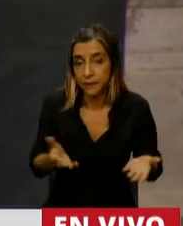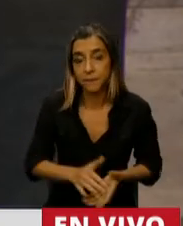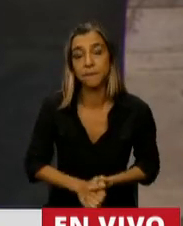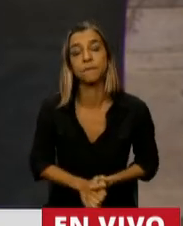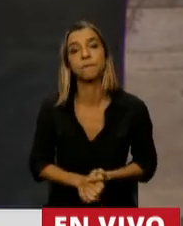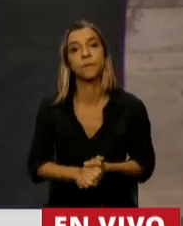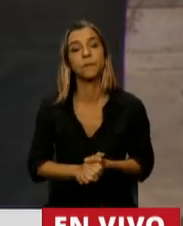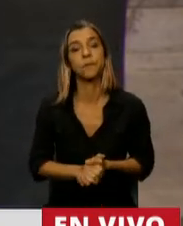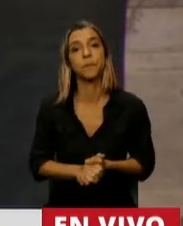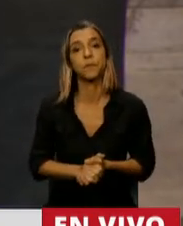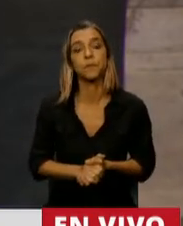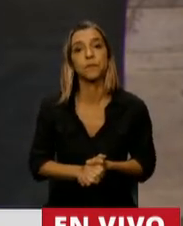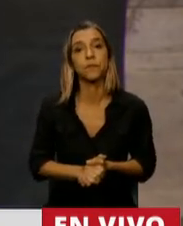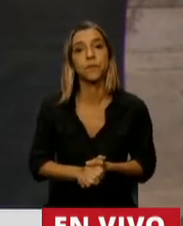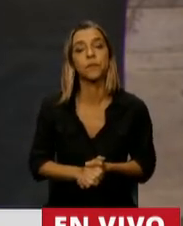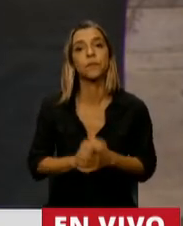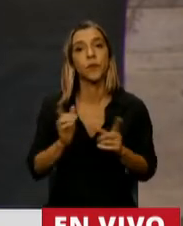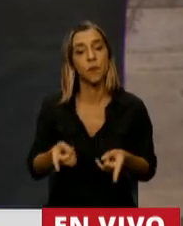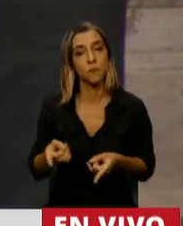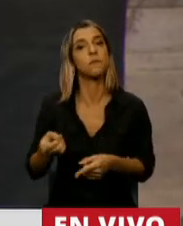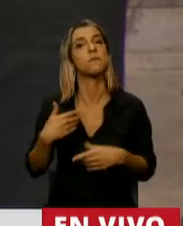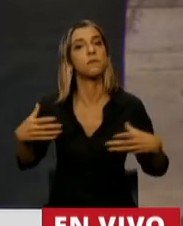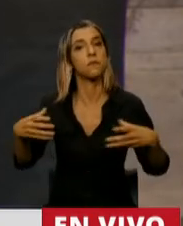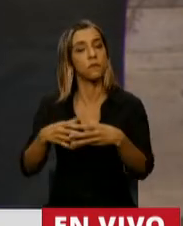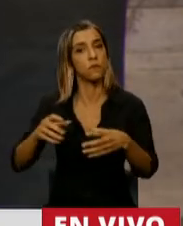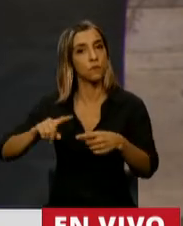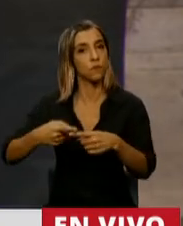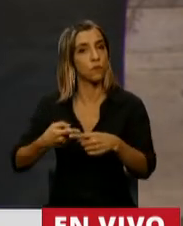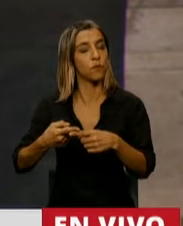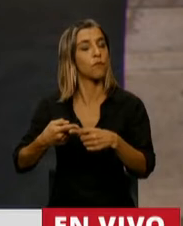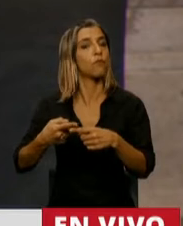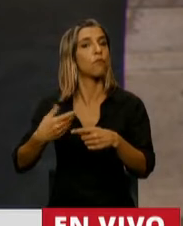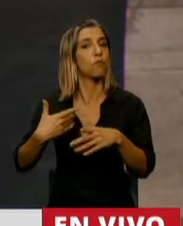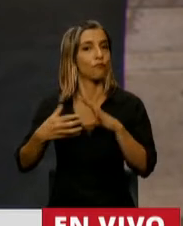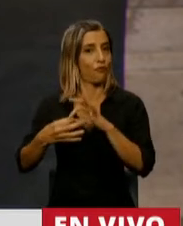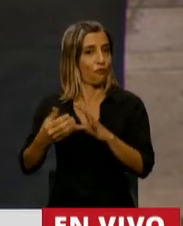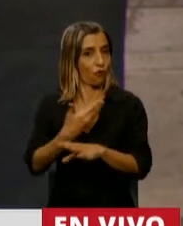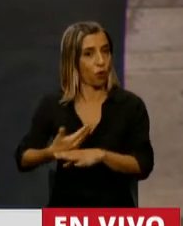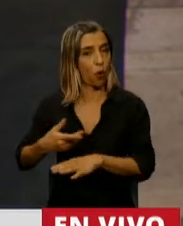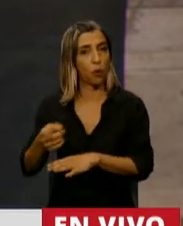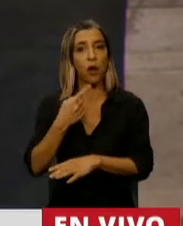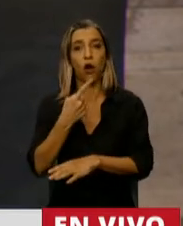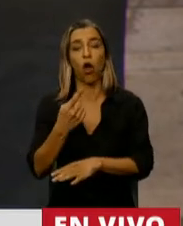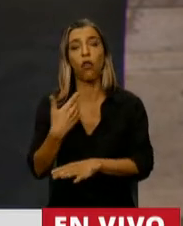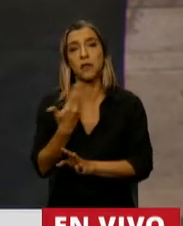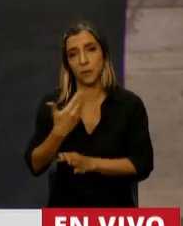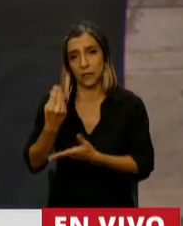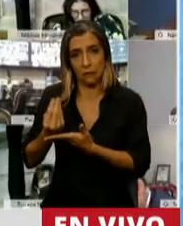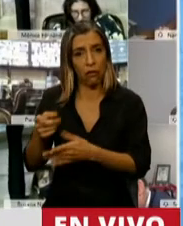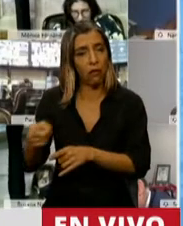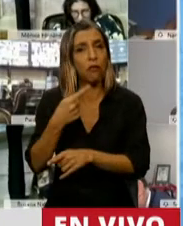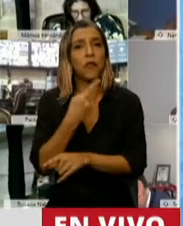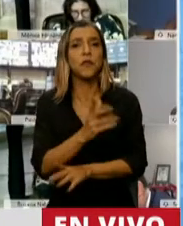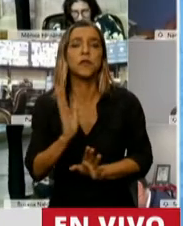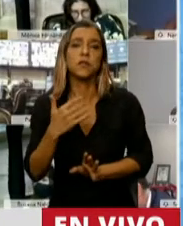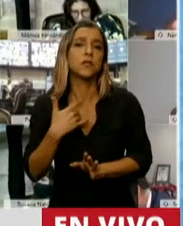Y luego completa el Presidente de la bancada oficialista diciéndonos que la economía la maneja quien gobierna, eso